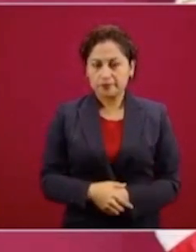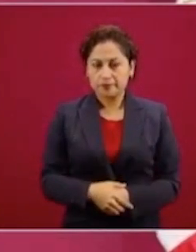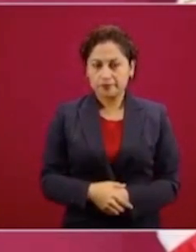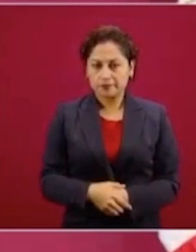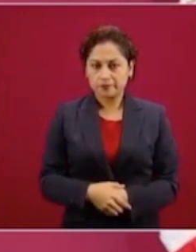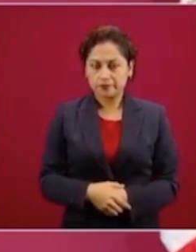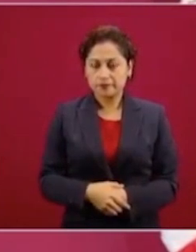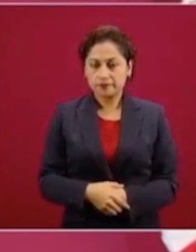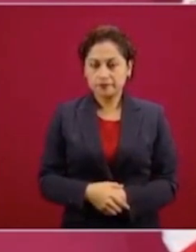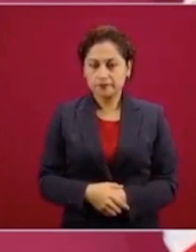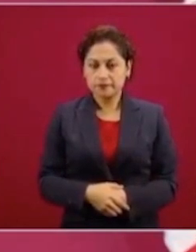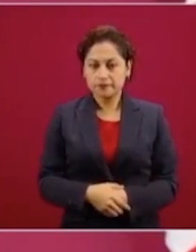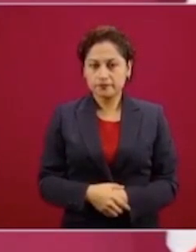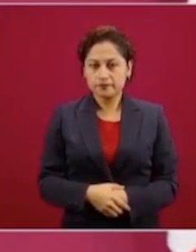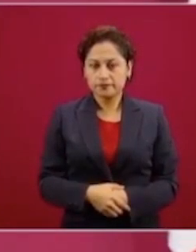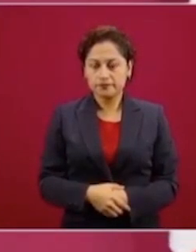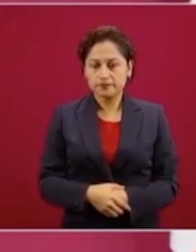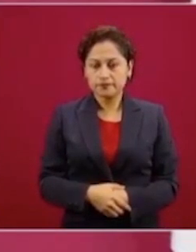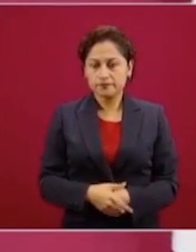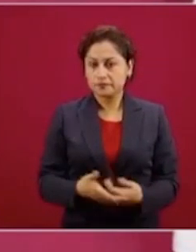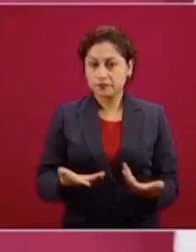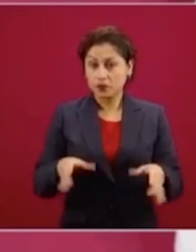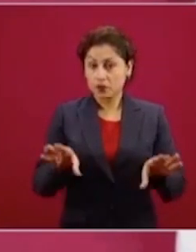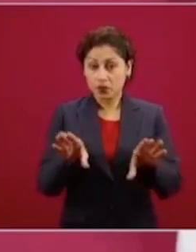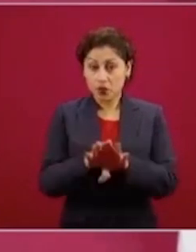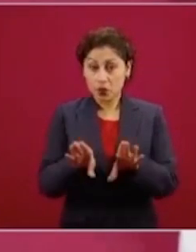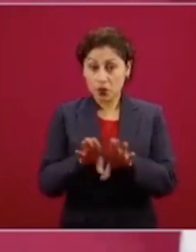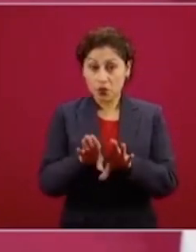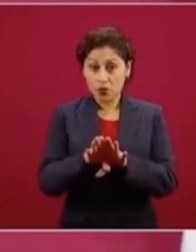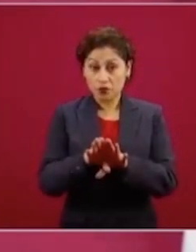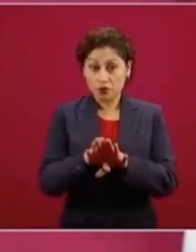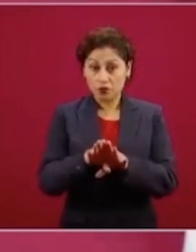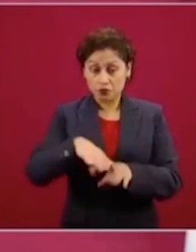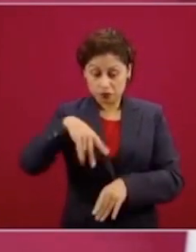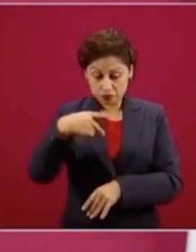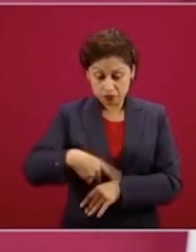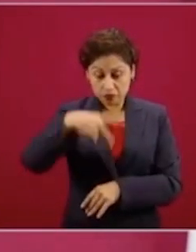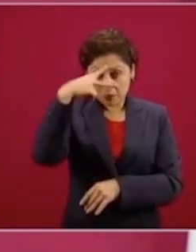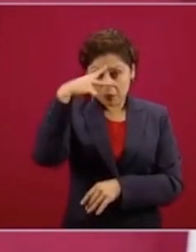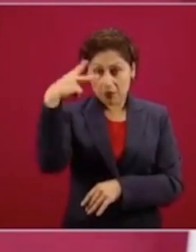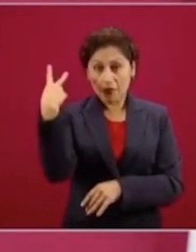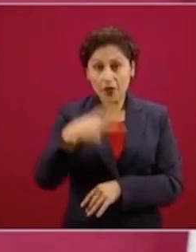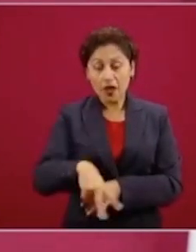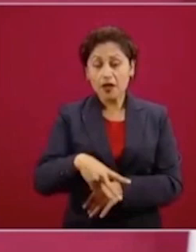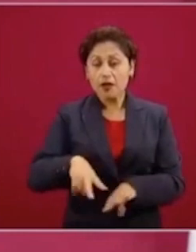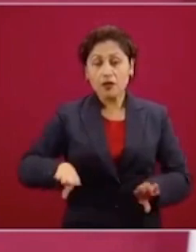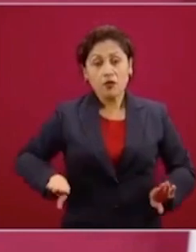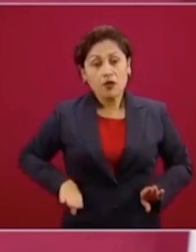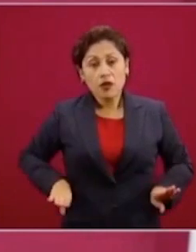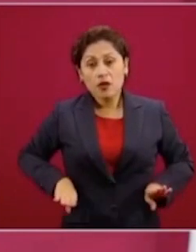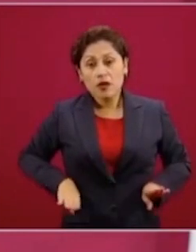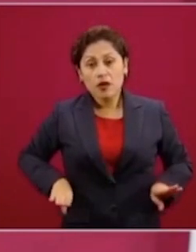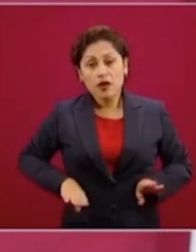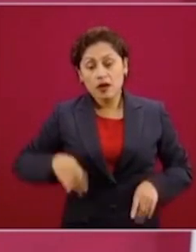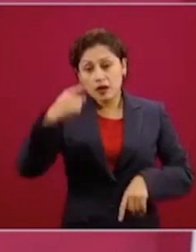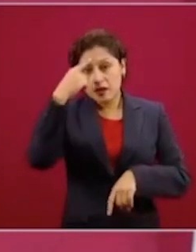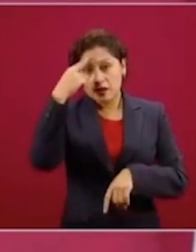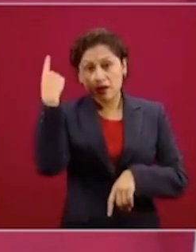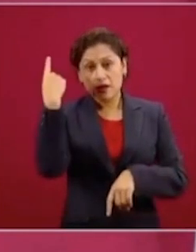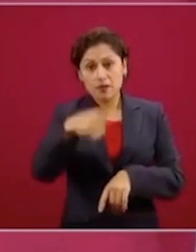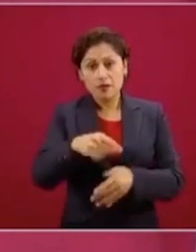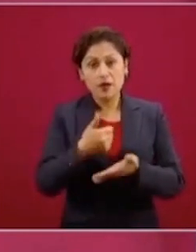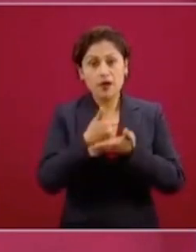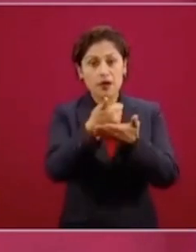y lo estamos haciendo fundamentalmente por la